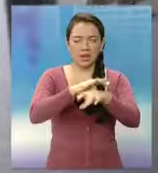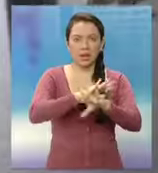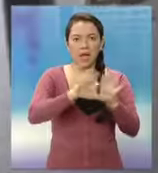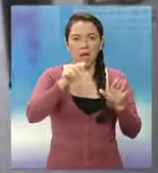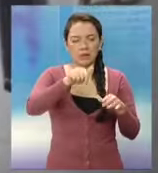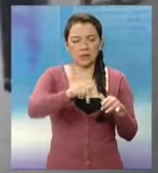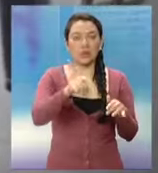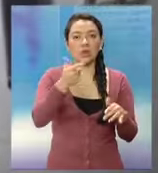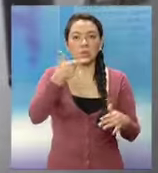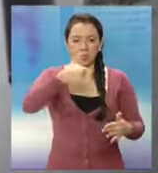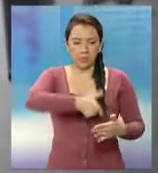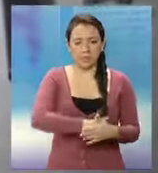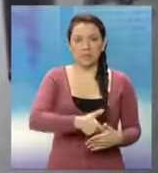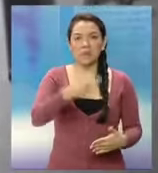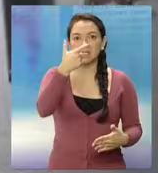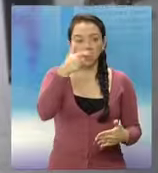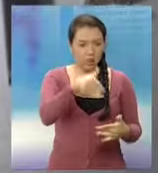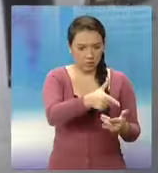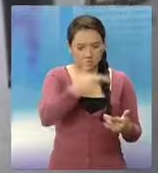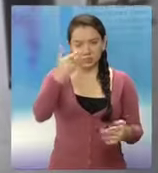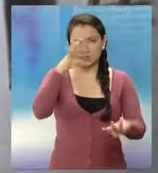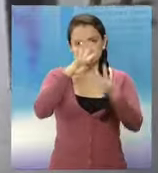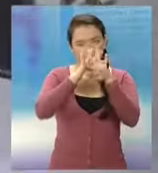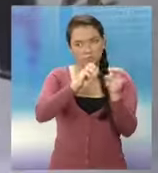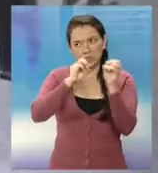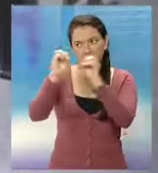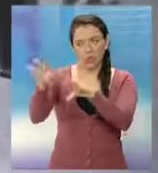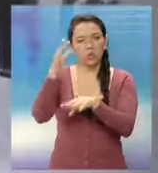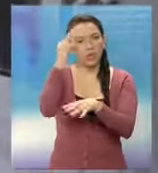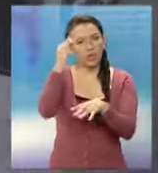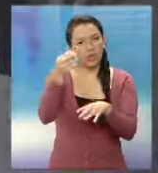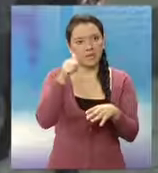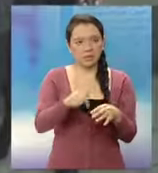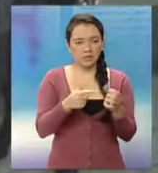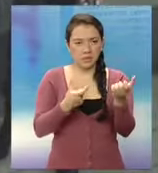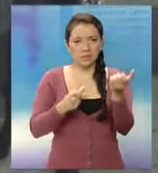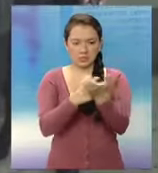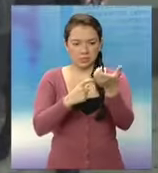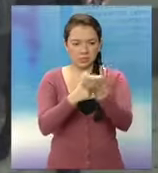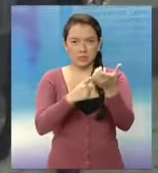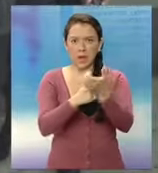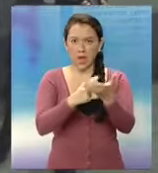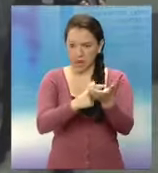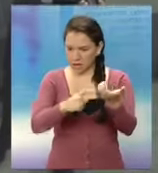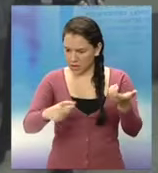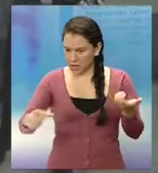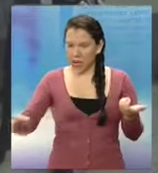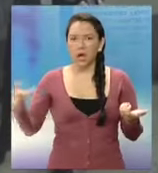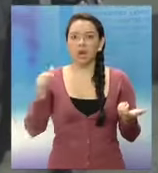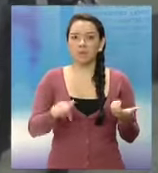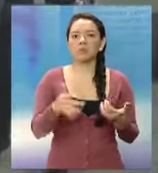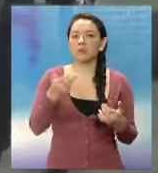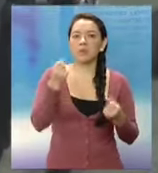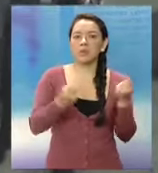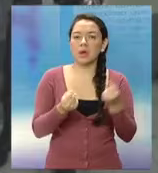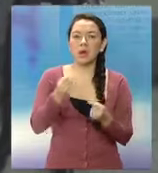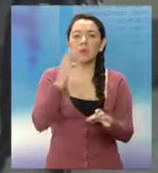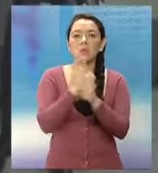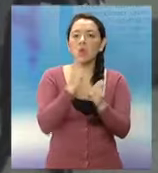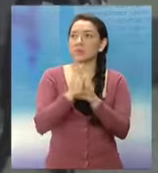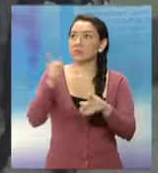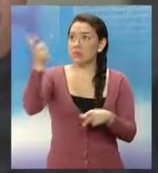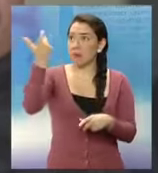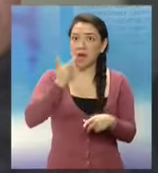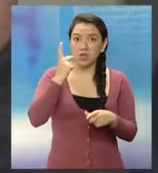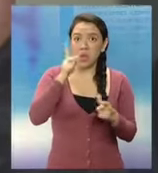19, con una pistola calibre 9 milímetros con un cargador con 10 cartuchos útiles, la cual presuntamente utilizó para herir de bala a Nery Lionel